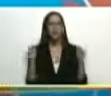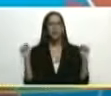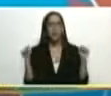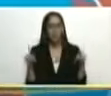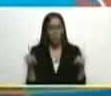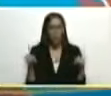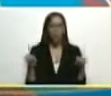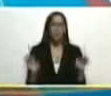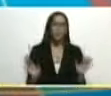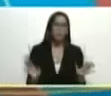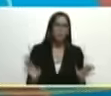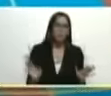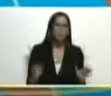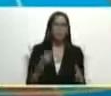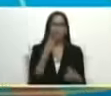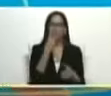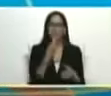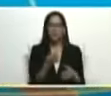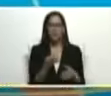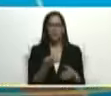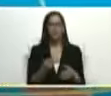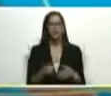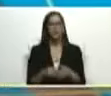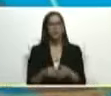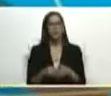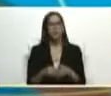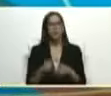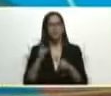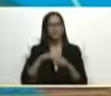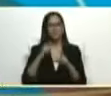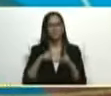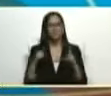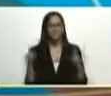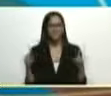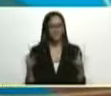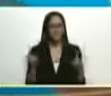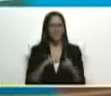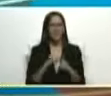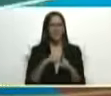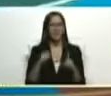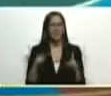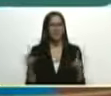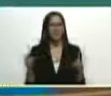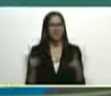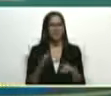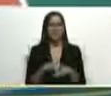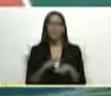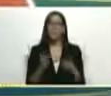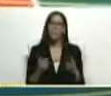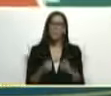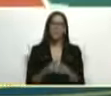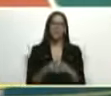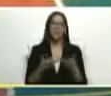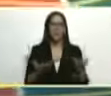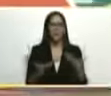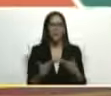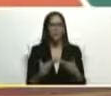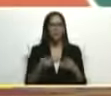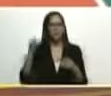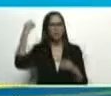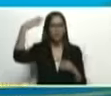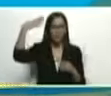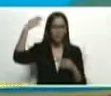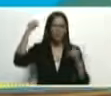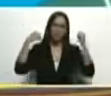lo menos nos visitaron con la electricidad la electricidad porque nos han puesto los alumbrados